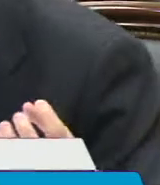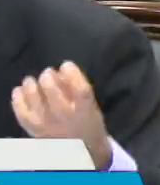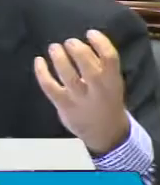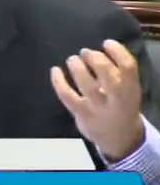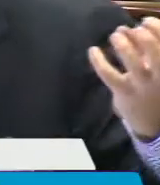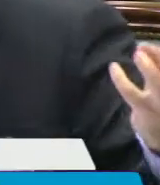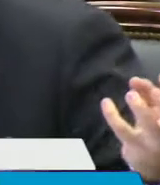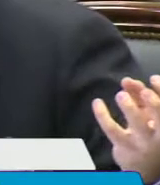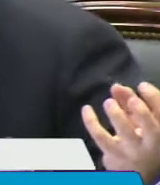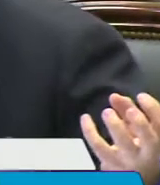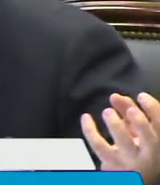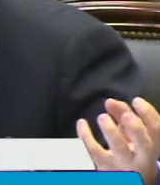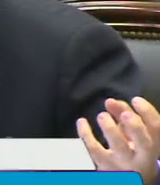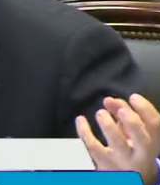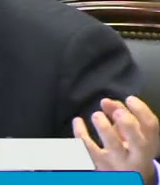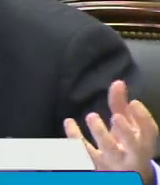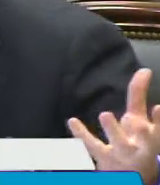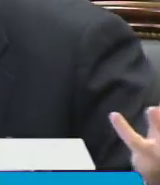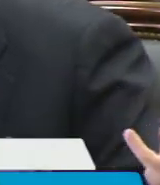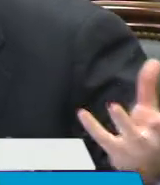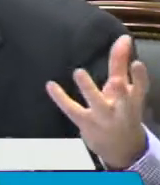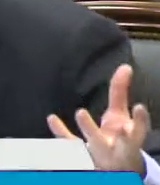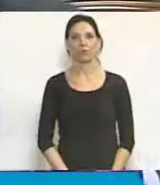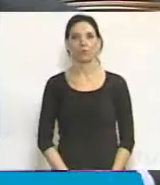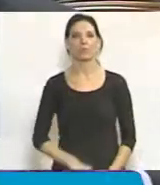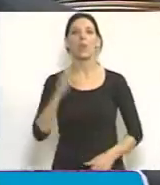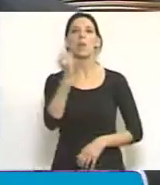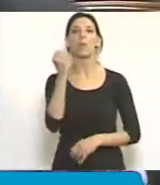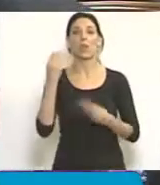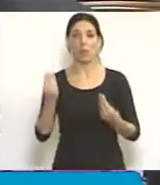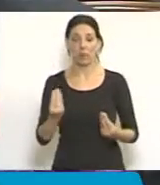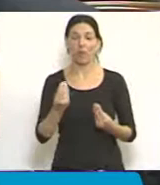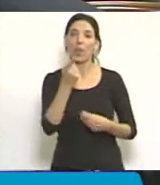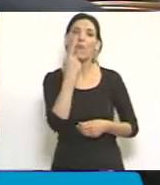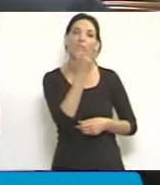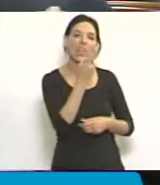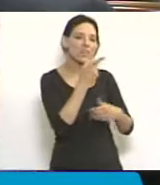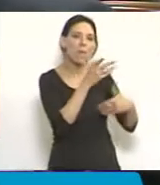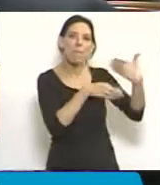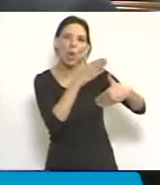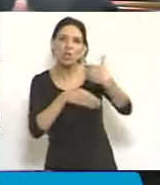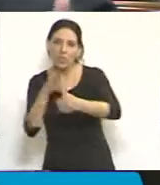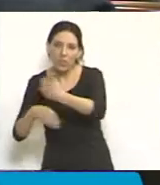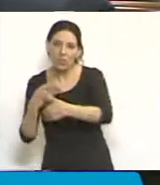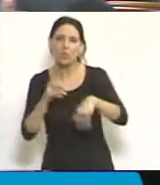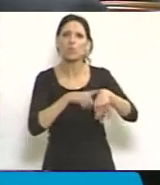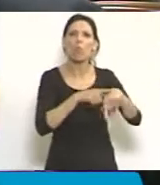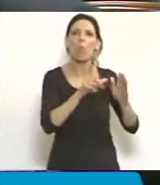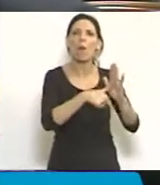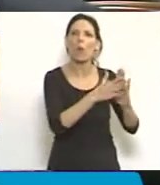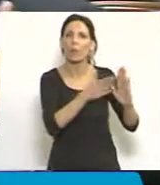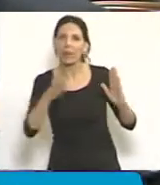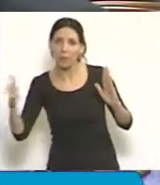Bueno, fíjese cómo son los procesos actuales, cuánto duran, de qué manera sigue la lógica del avance o